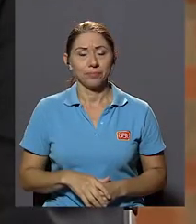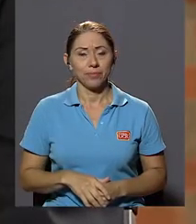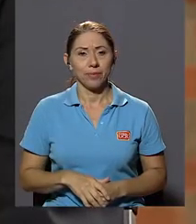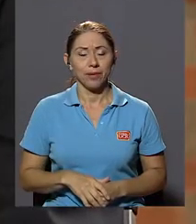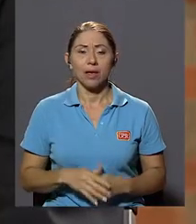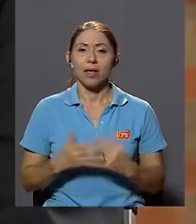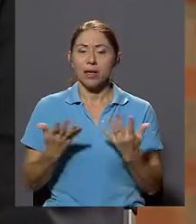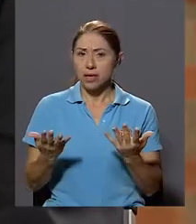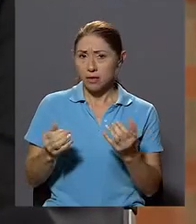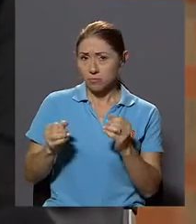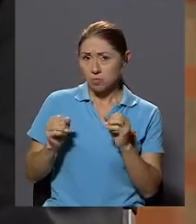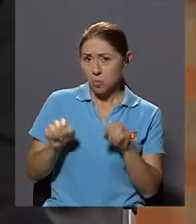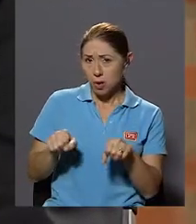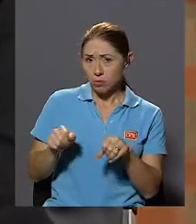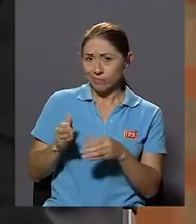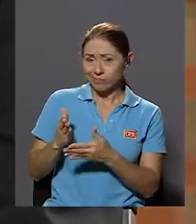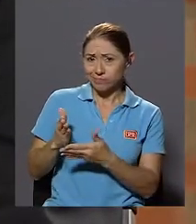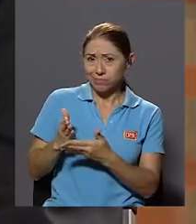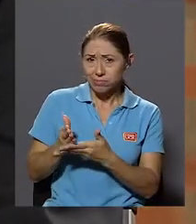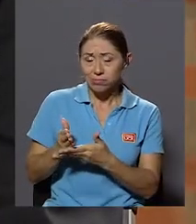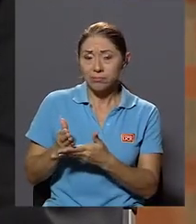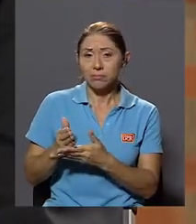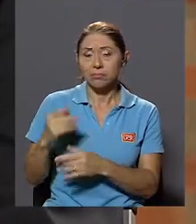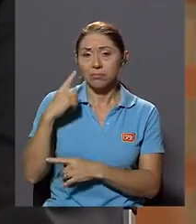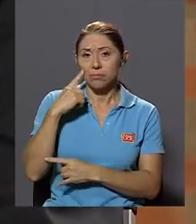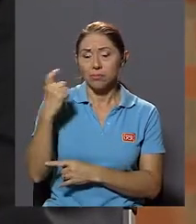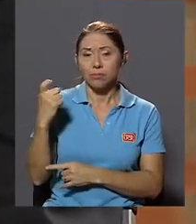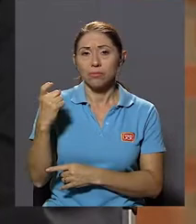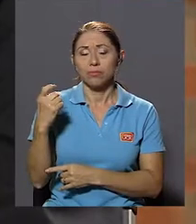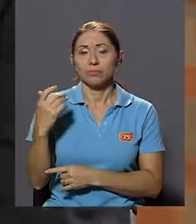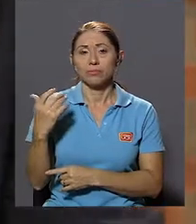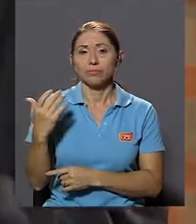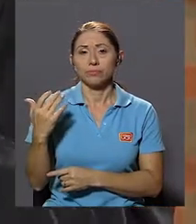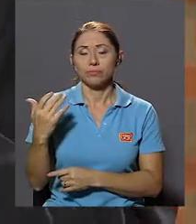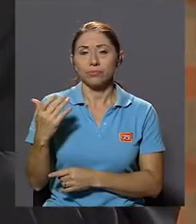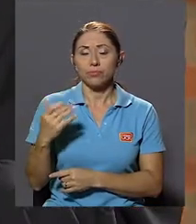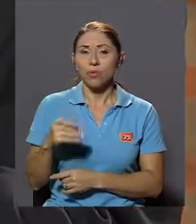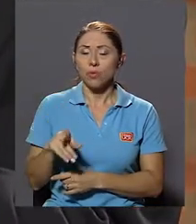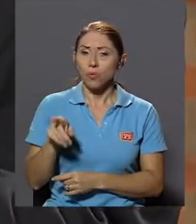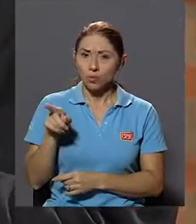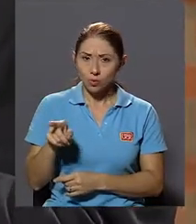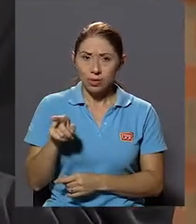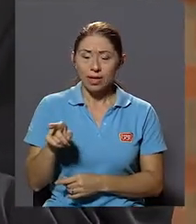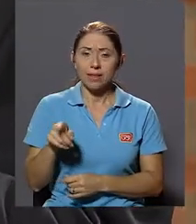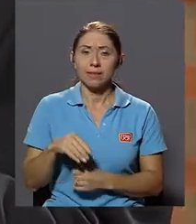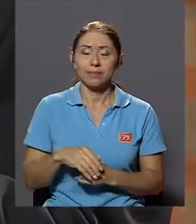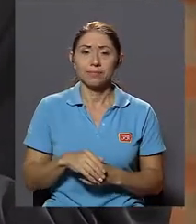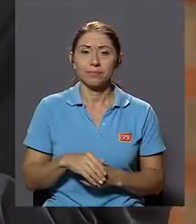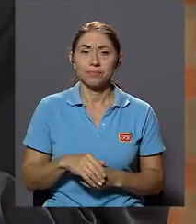hacerle una pequeña interrupción Porque usted